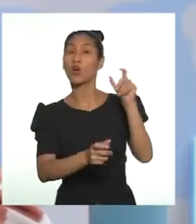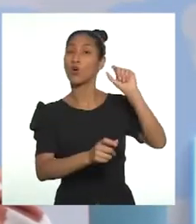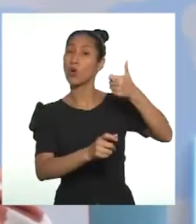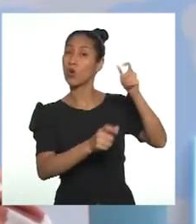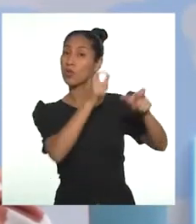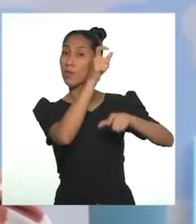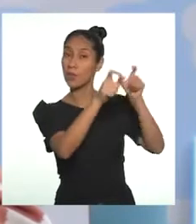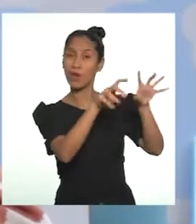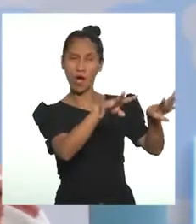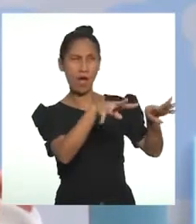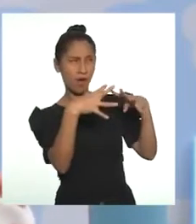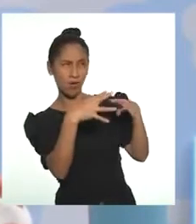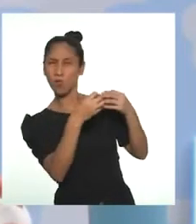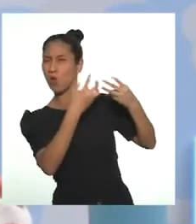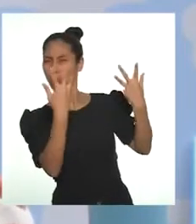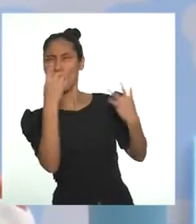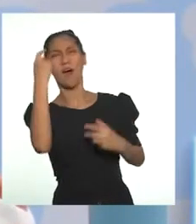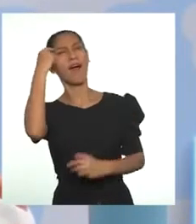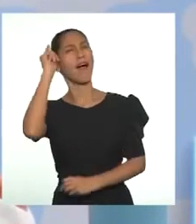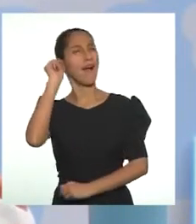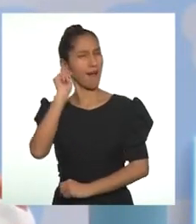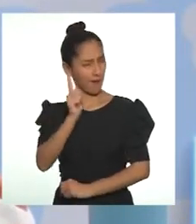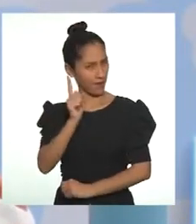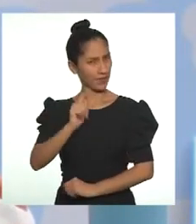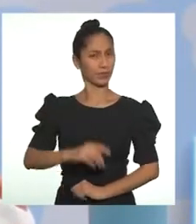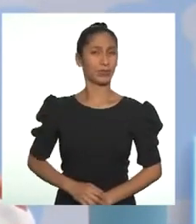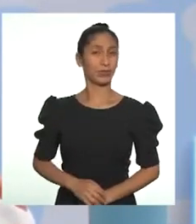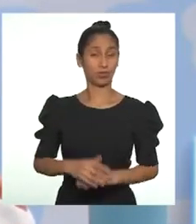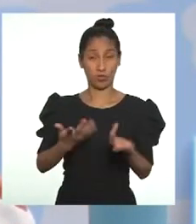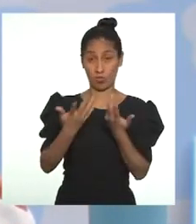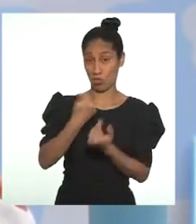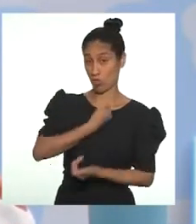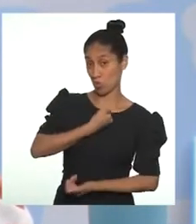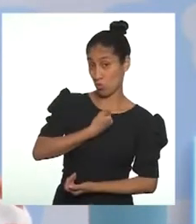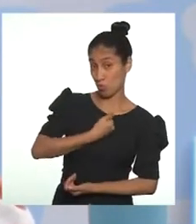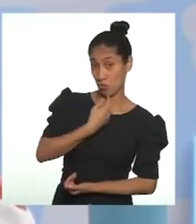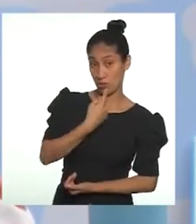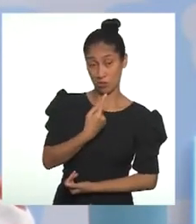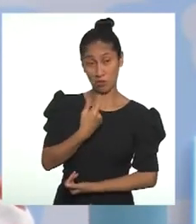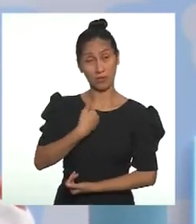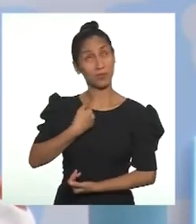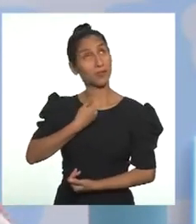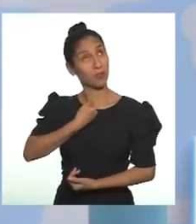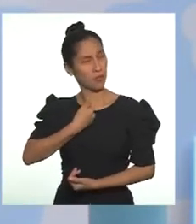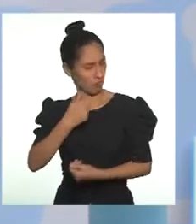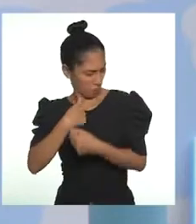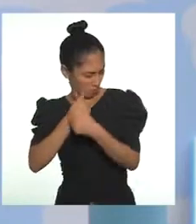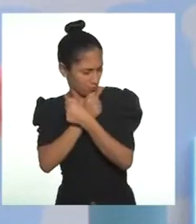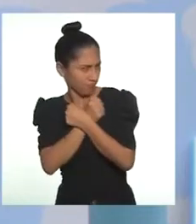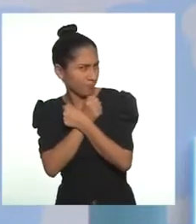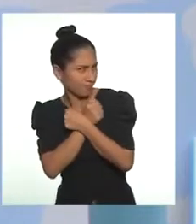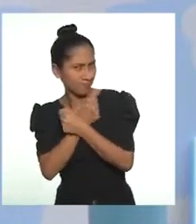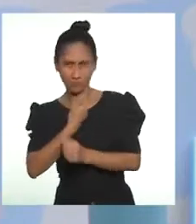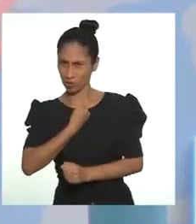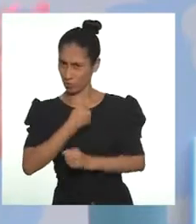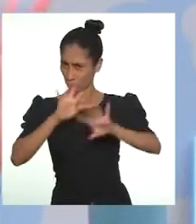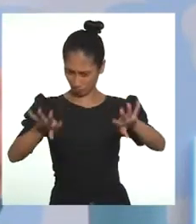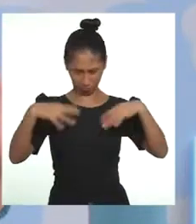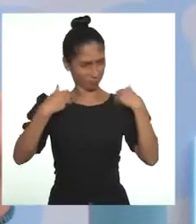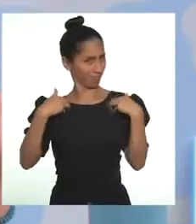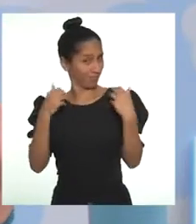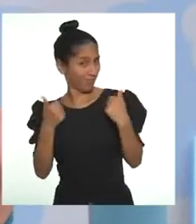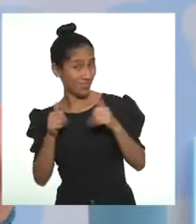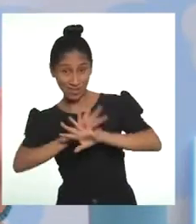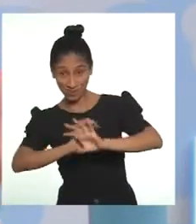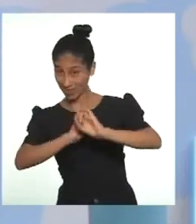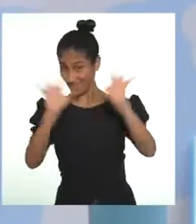¡Buen dato! Entonces, no es que podamos decidir querernos y ya, o tener autoestima y ya y listo.